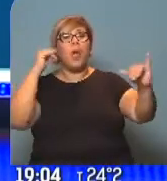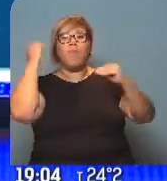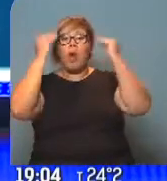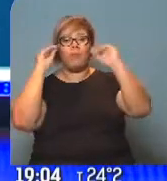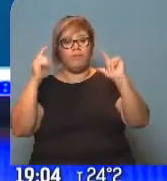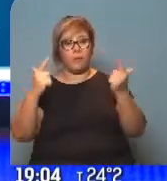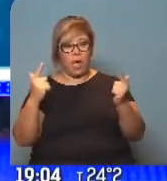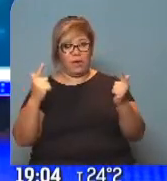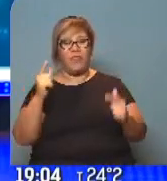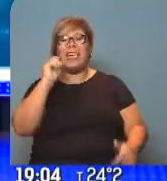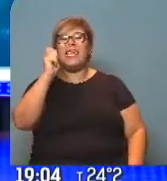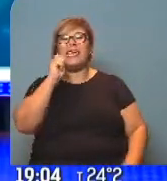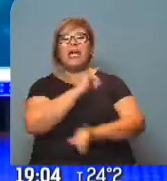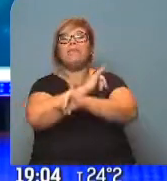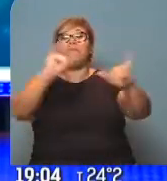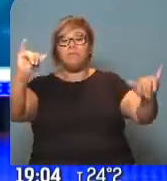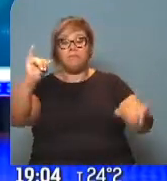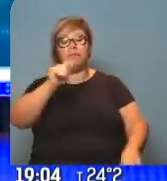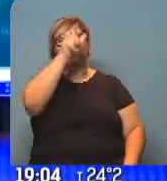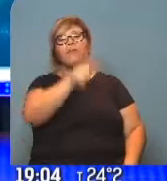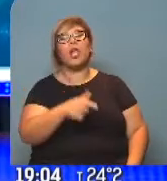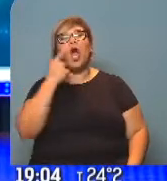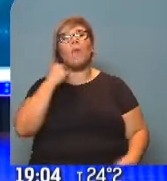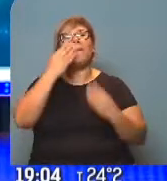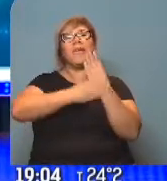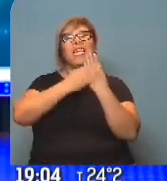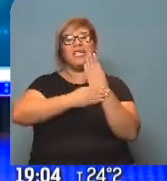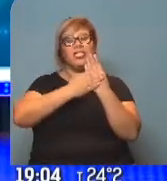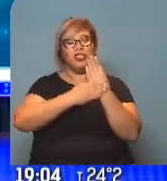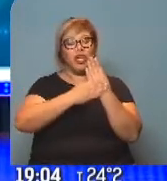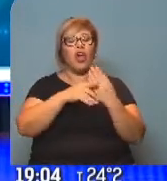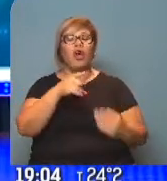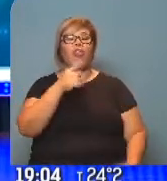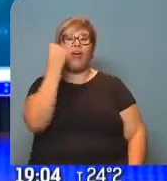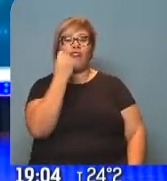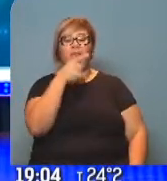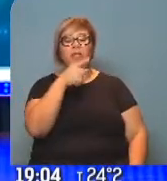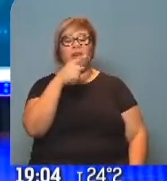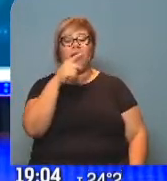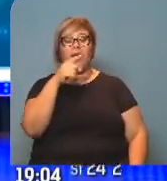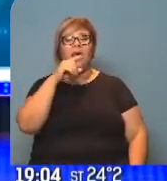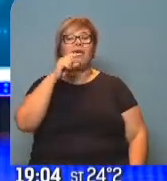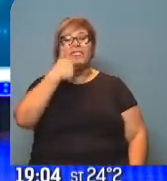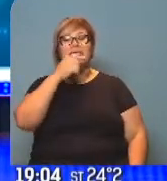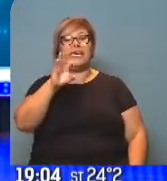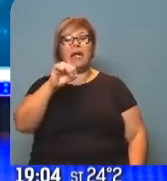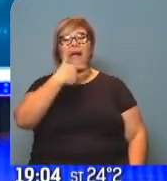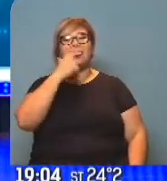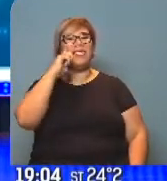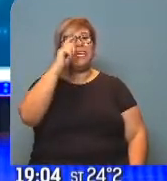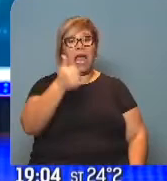quien habló, el Ministro de Producción y de Trabajo, que dijo que la economía comenzaba a estabilizarse y además empieza también su recuperación.